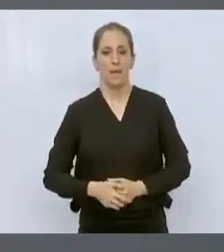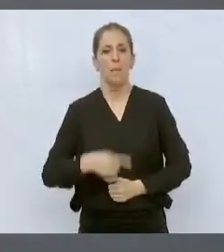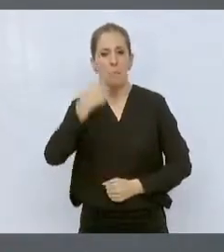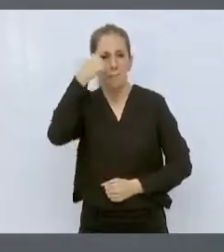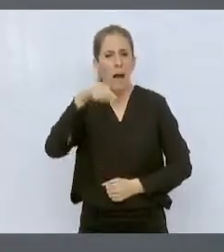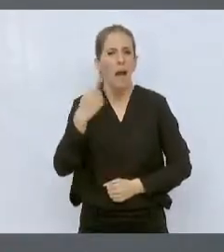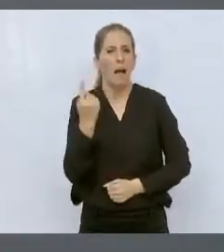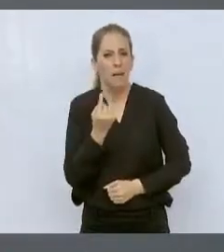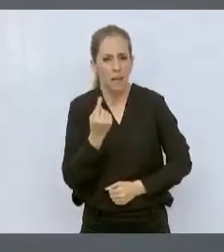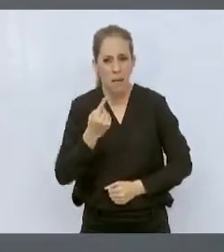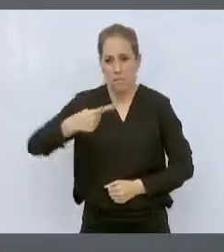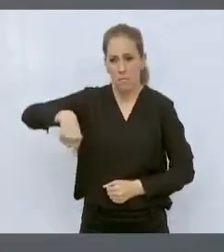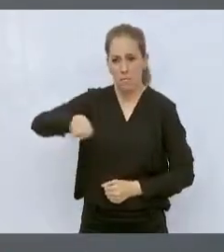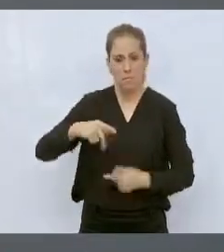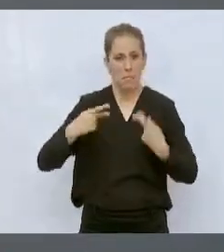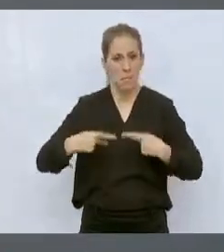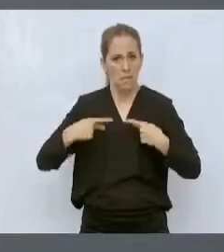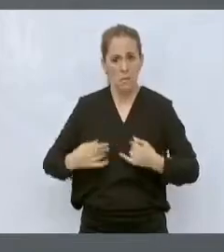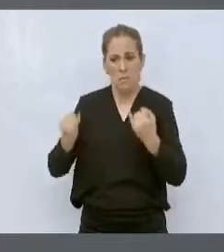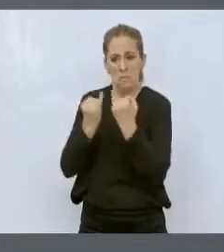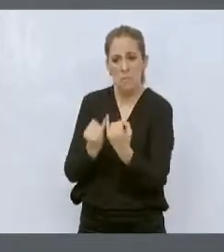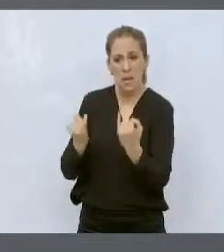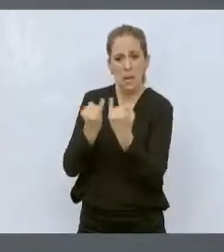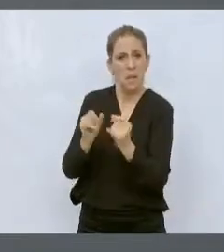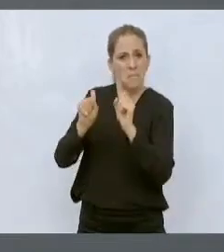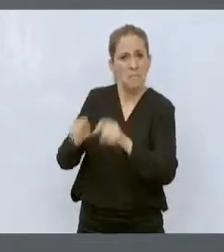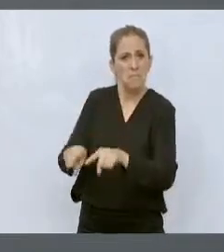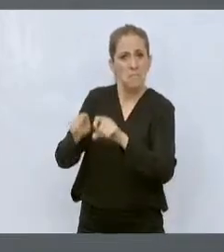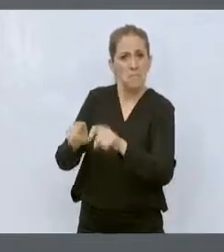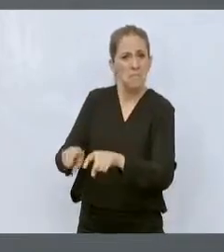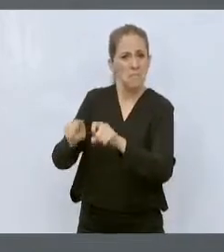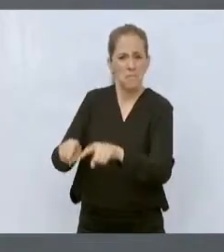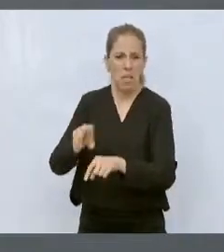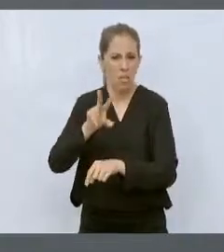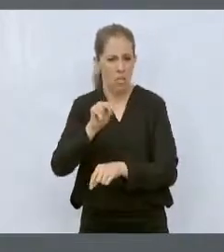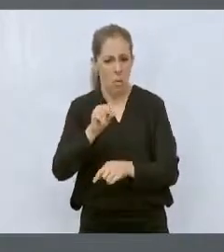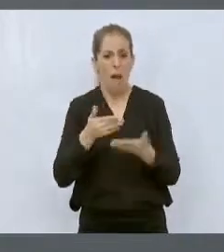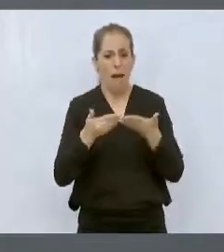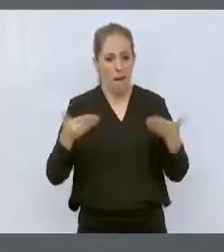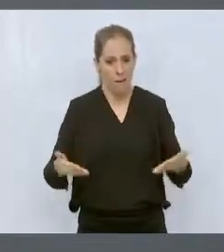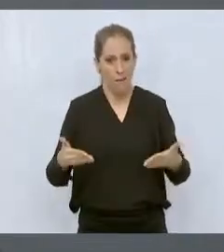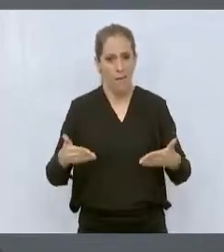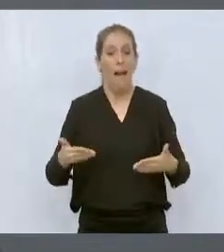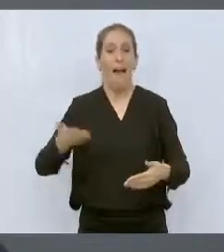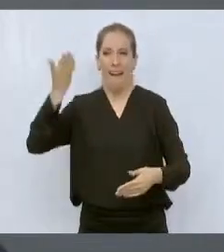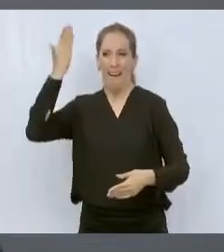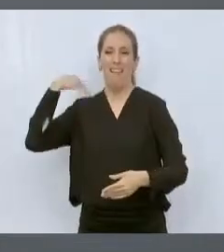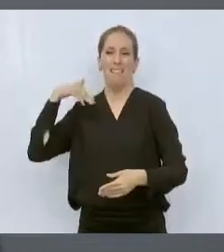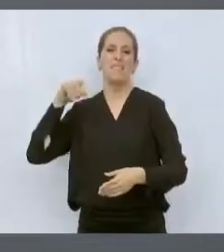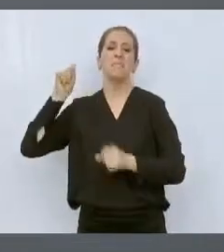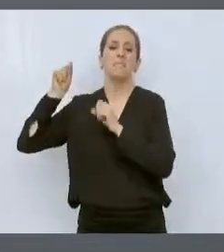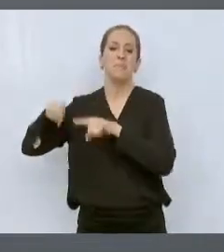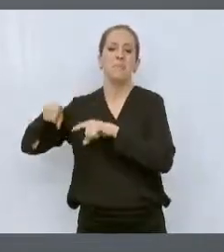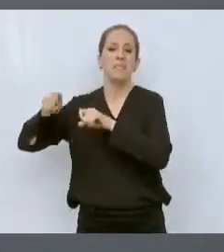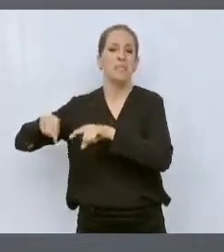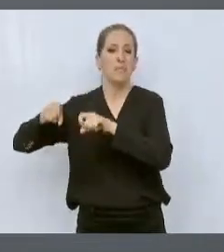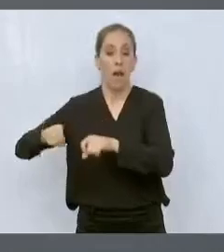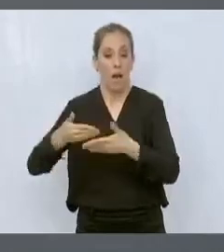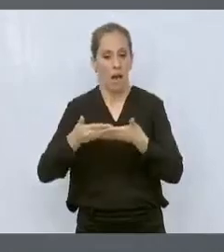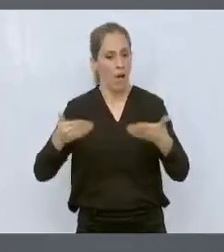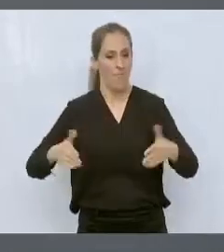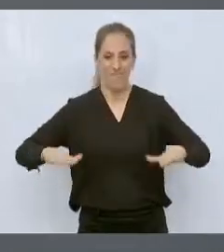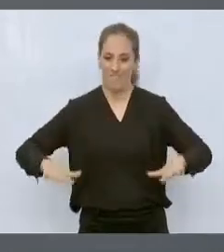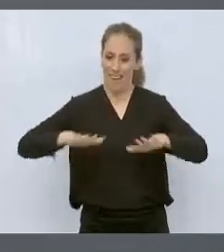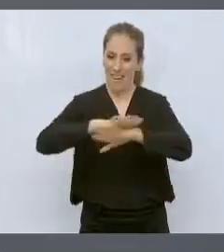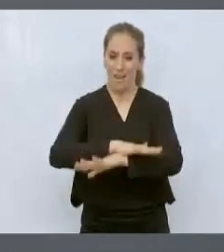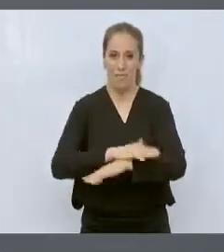mismo o duplicar, porque finalmente eso hacíamos en el pasado, hoy no se hace. Y esto nos permite tener un poco mayor de posibilidades de